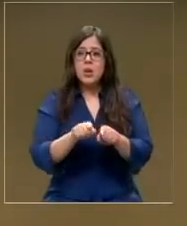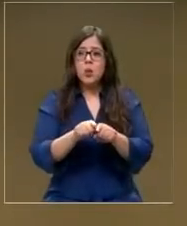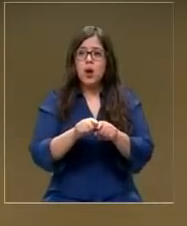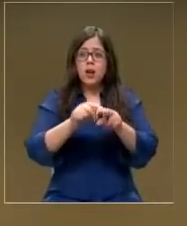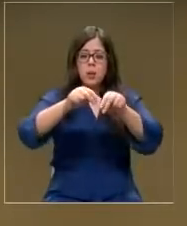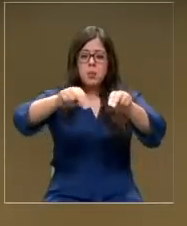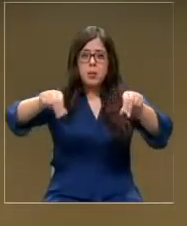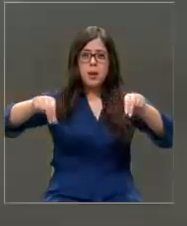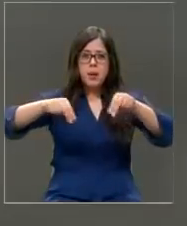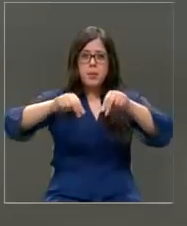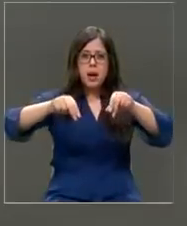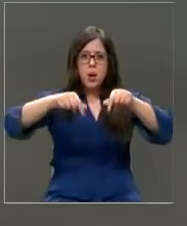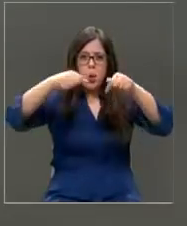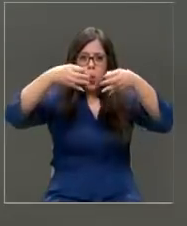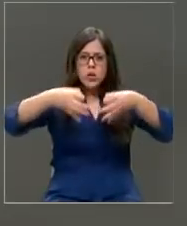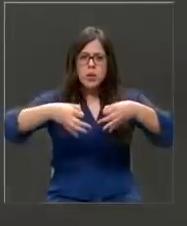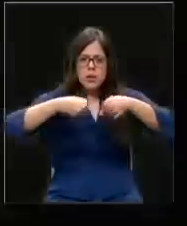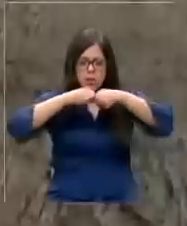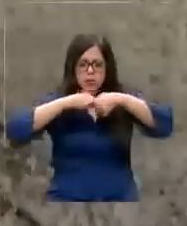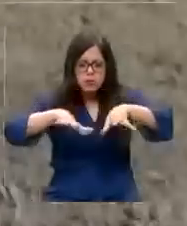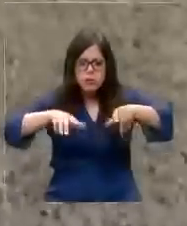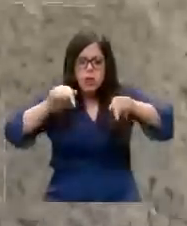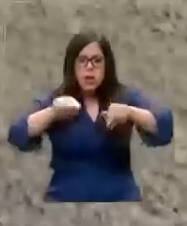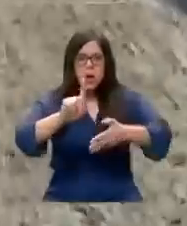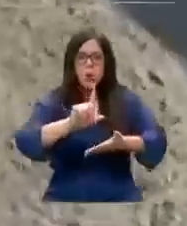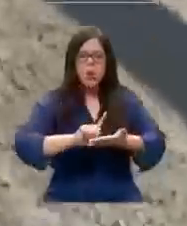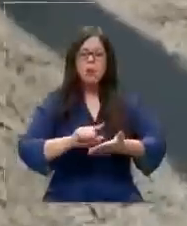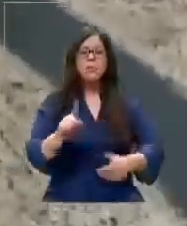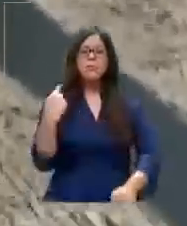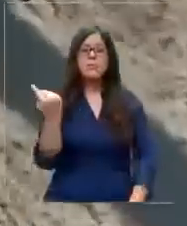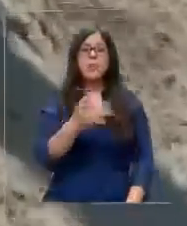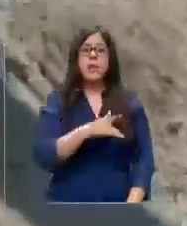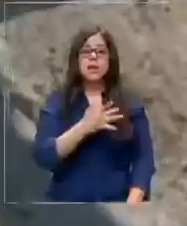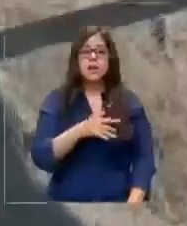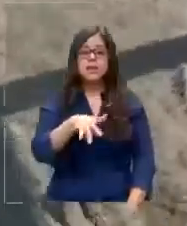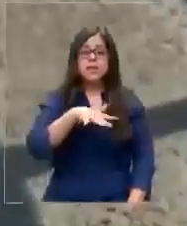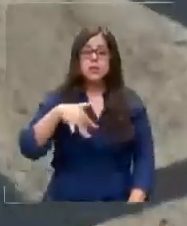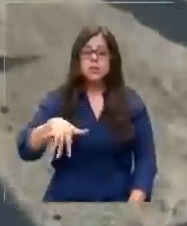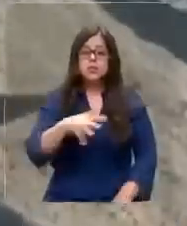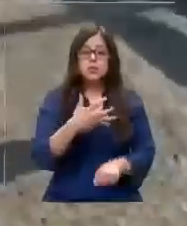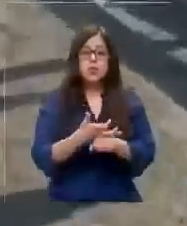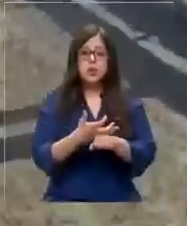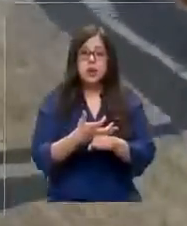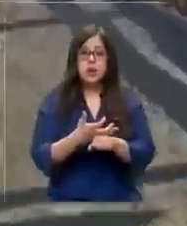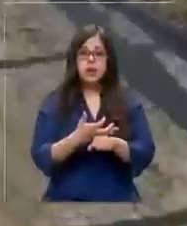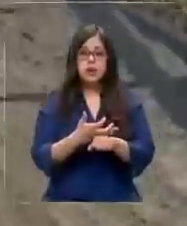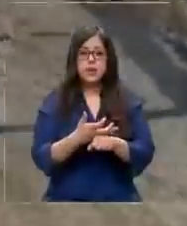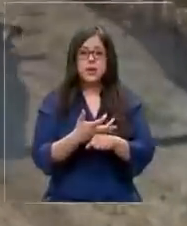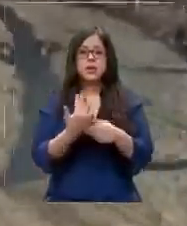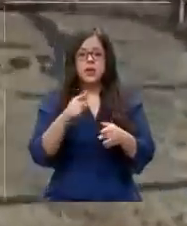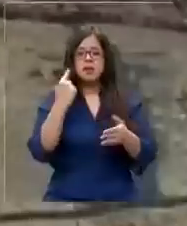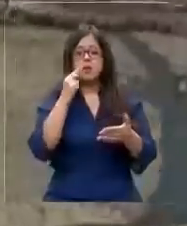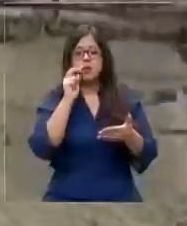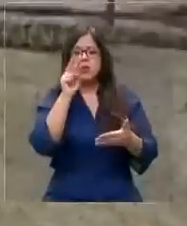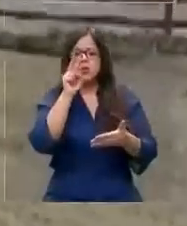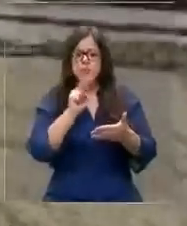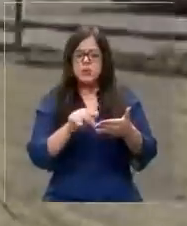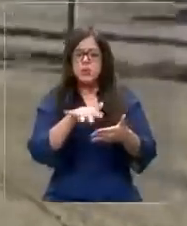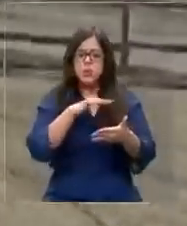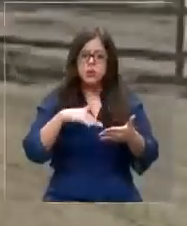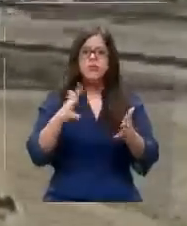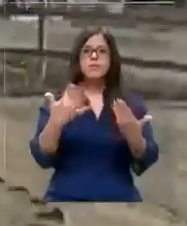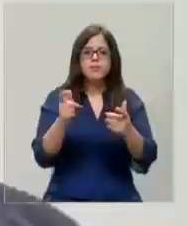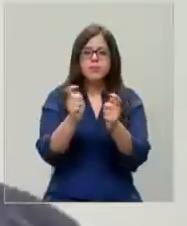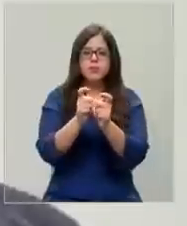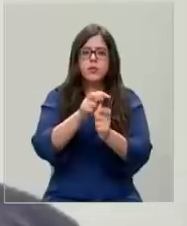sustancia peligrosa en el sector. Lamentamos profundamente la situación ocurrida. Desde que tomamos conocimiento de los hechos hemos estado en